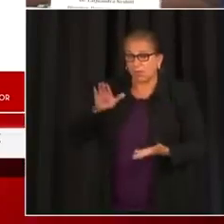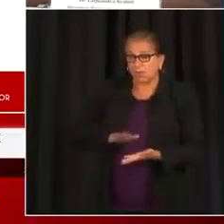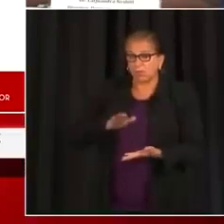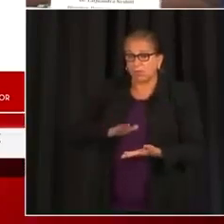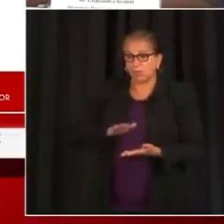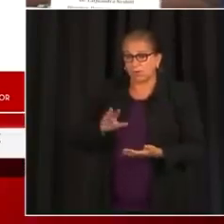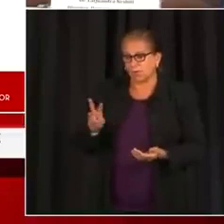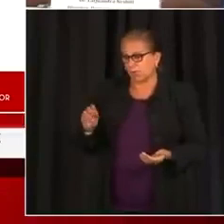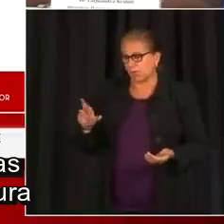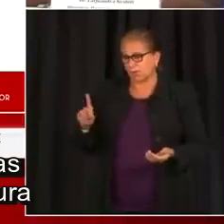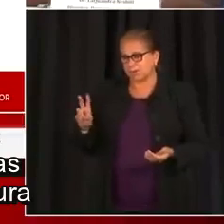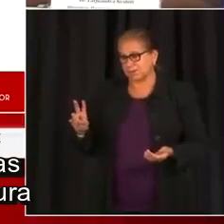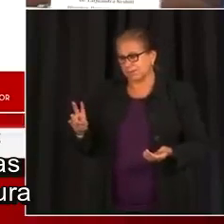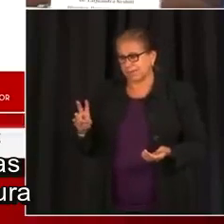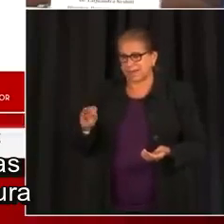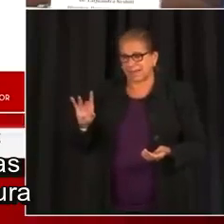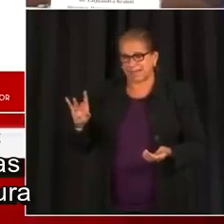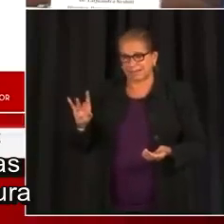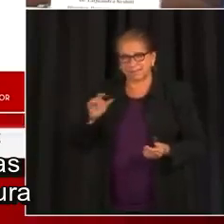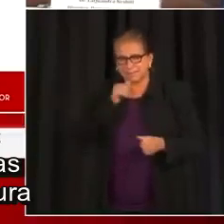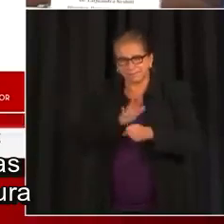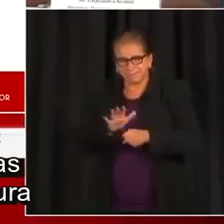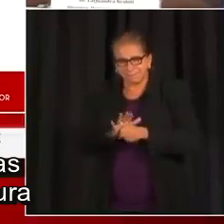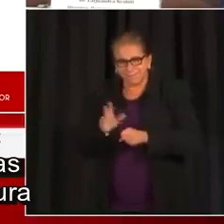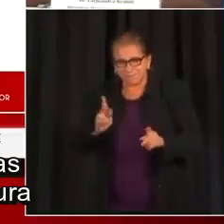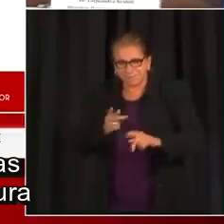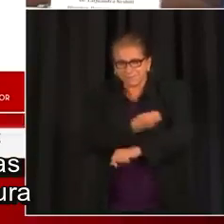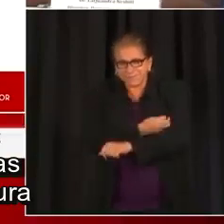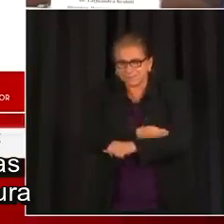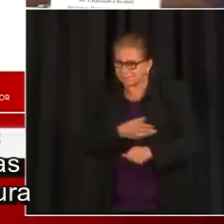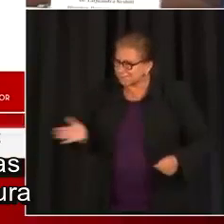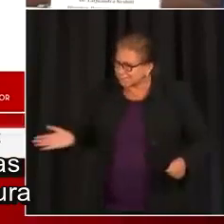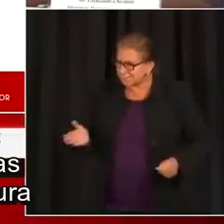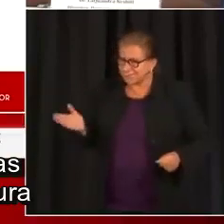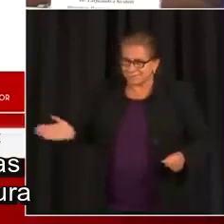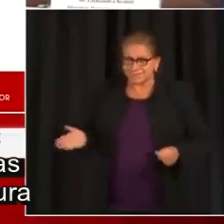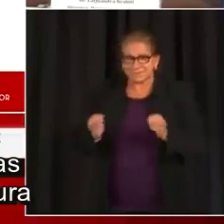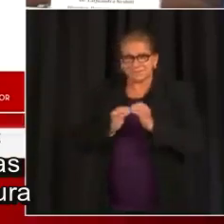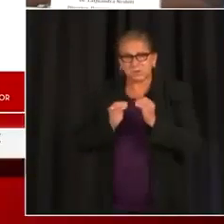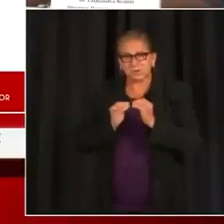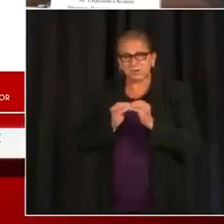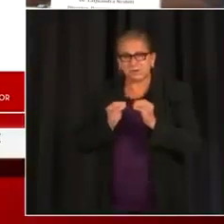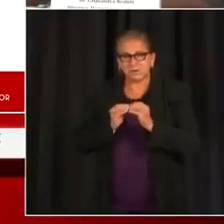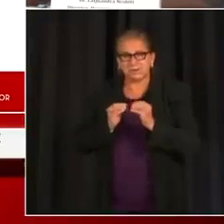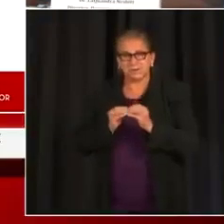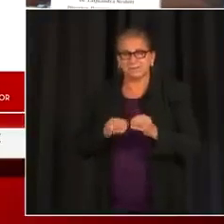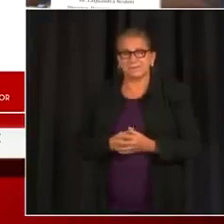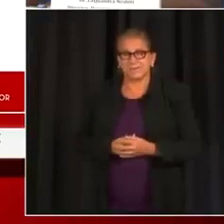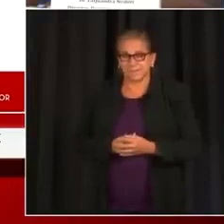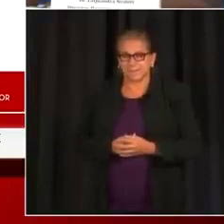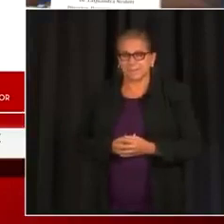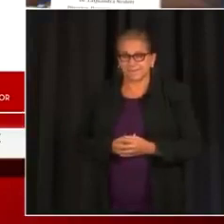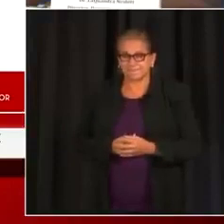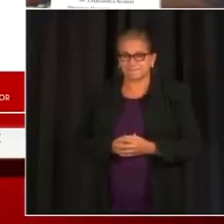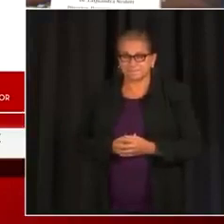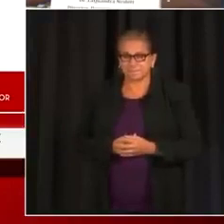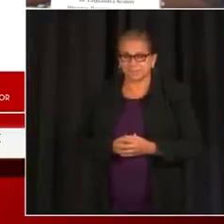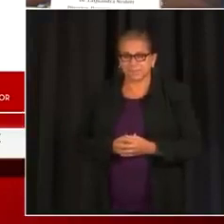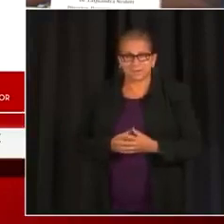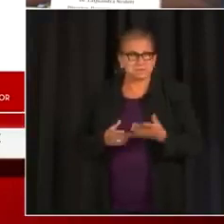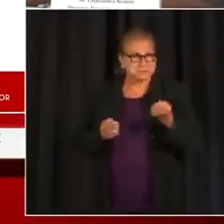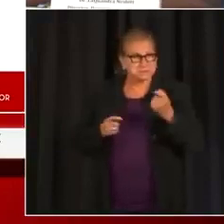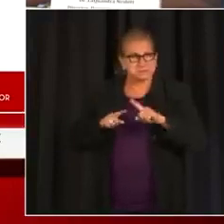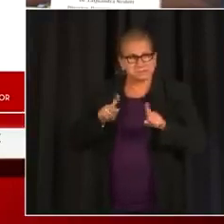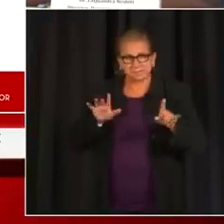la 7 y en la 8. De nuevo, muchas de estas brechas y esta cobertura no es algo que tenemos que